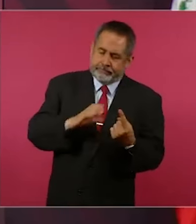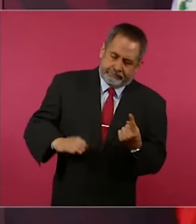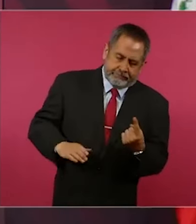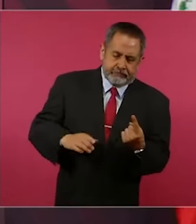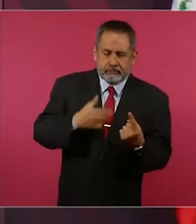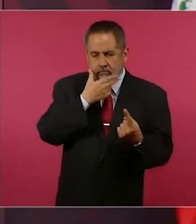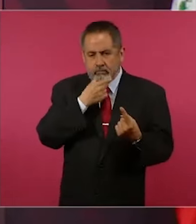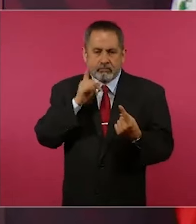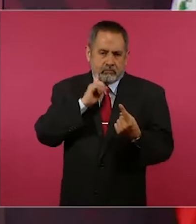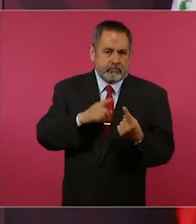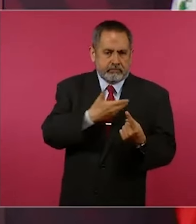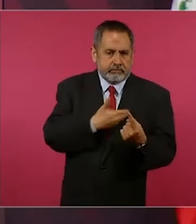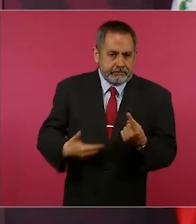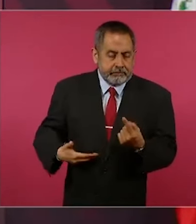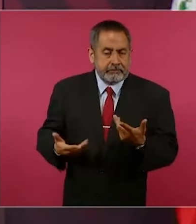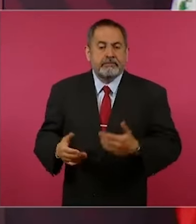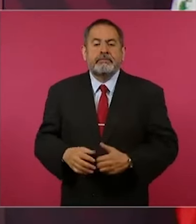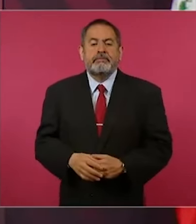o candidata.